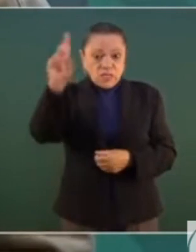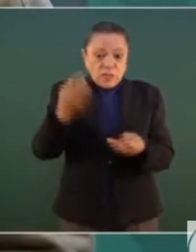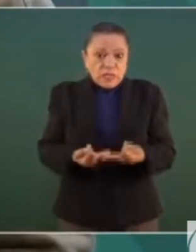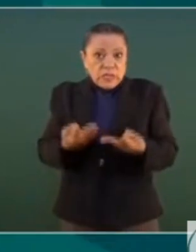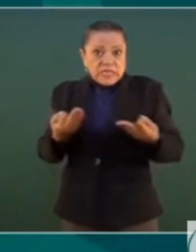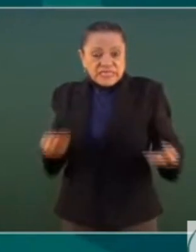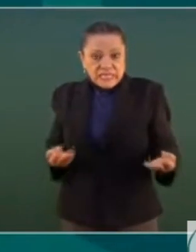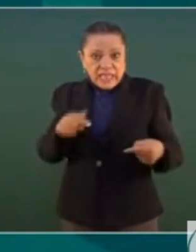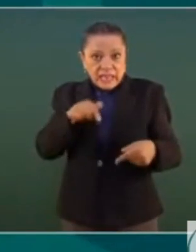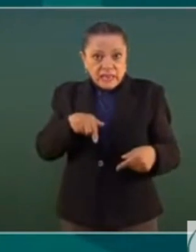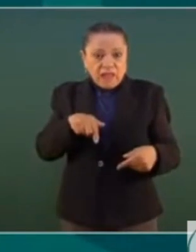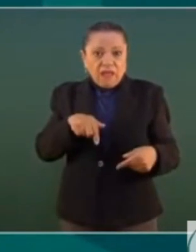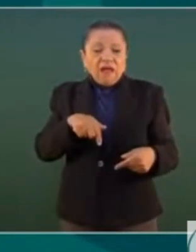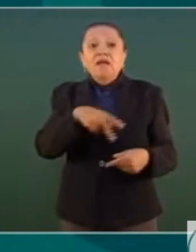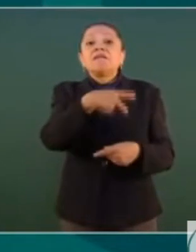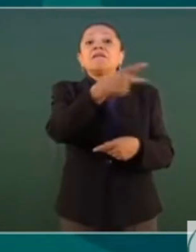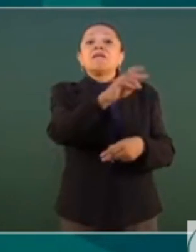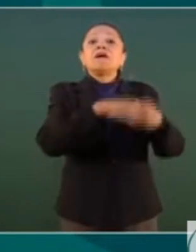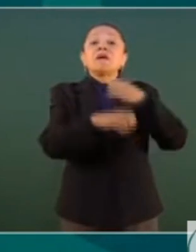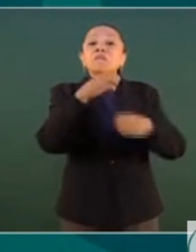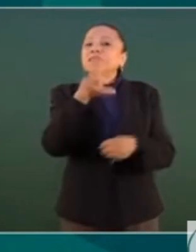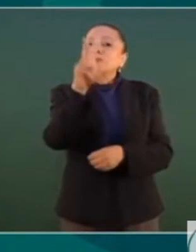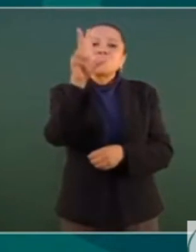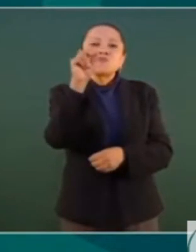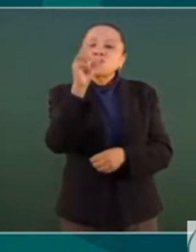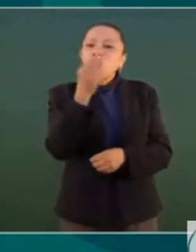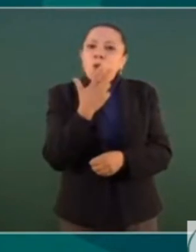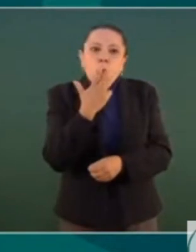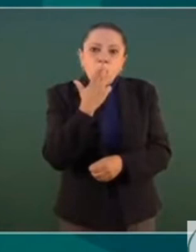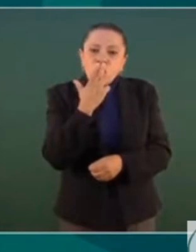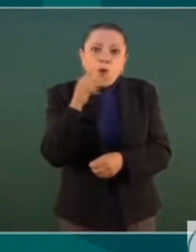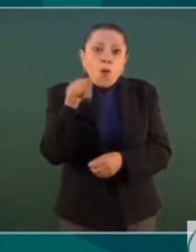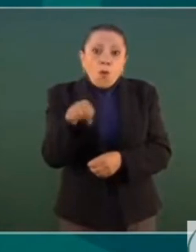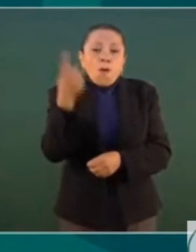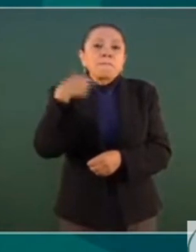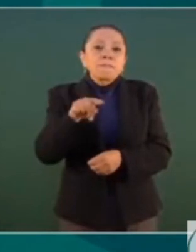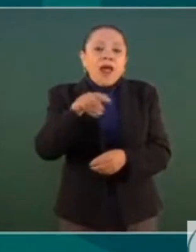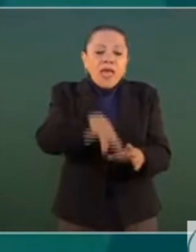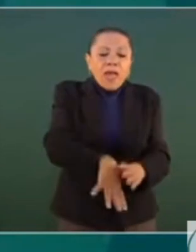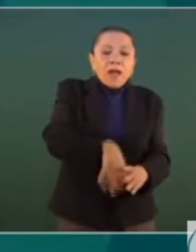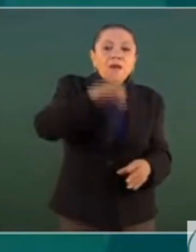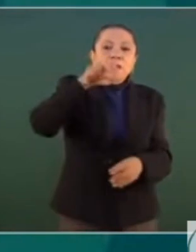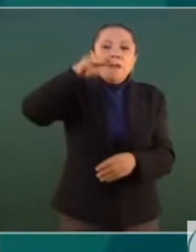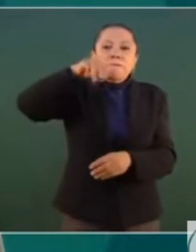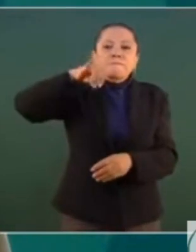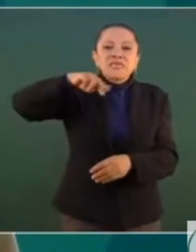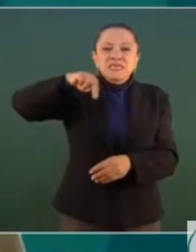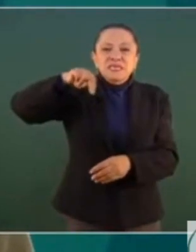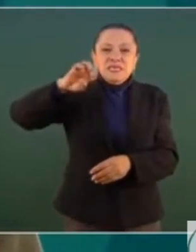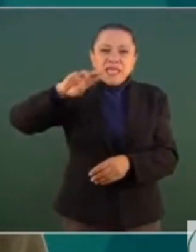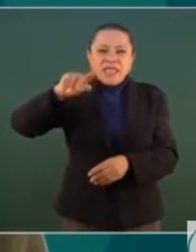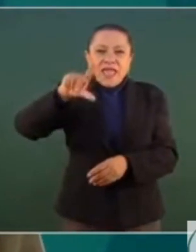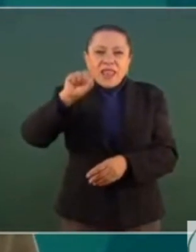las usaban para explotar minerales, sino para